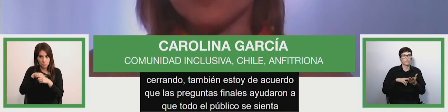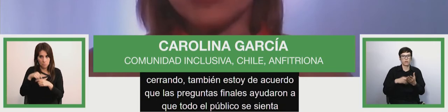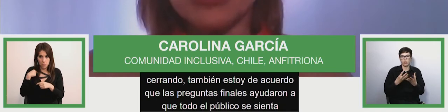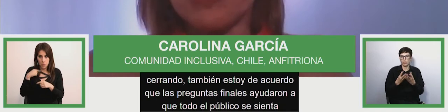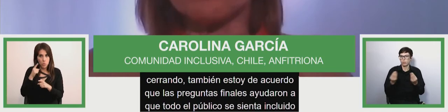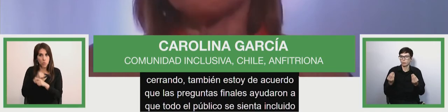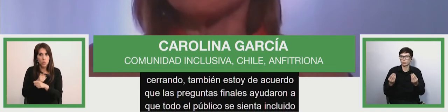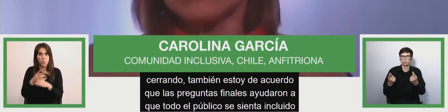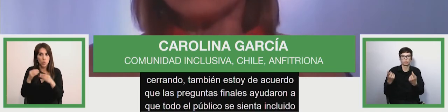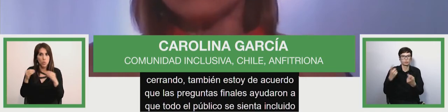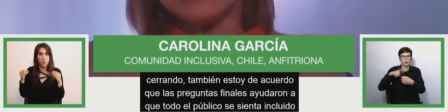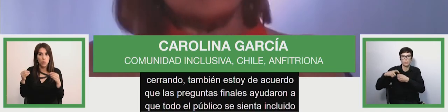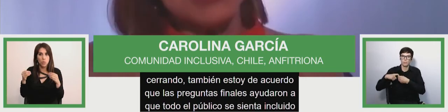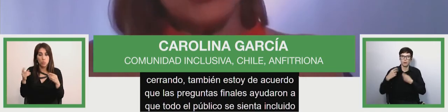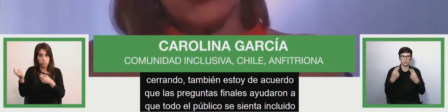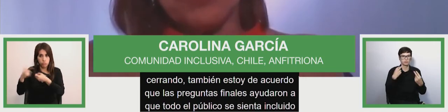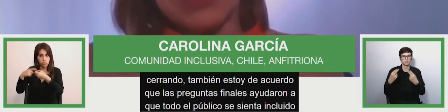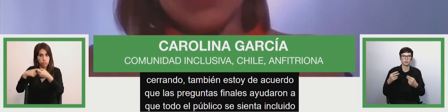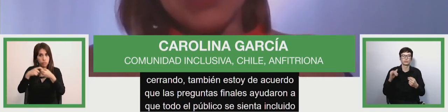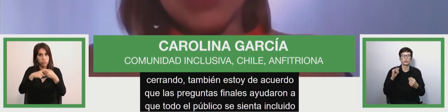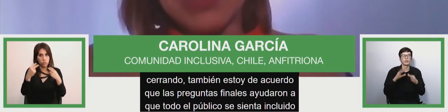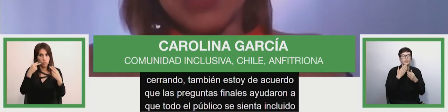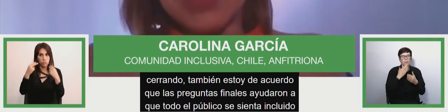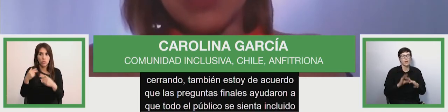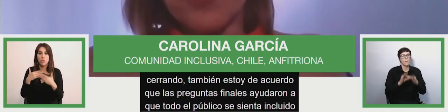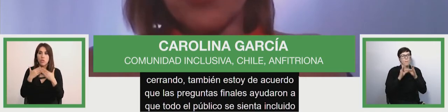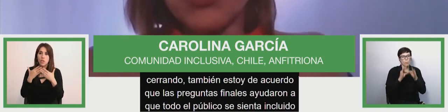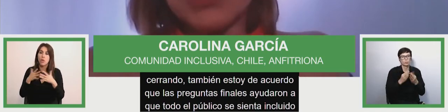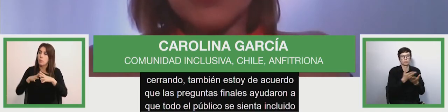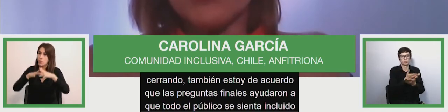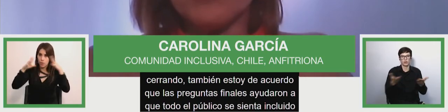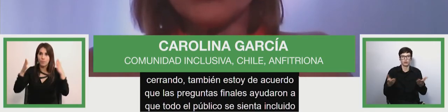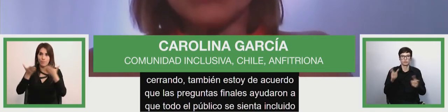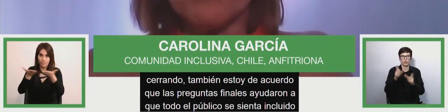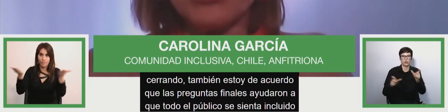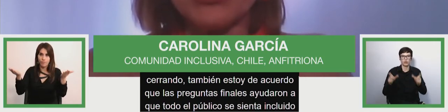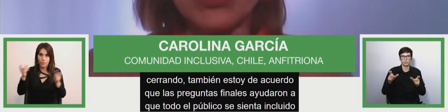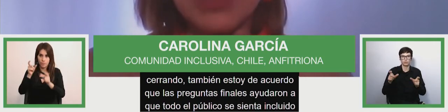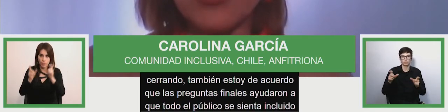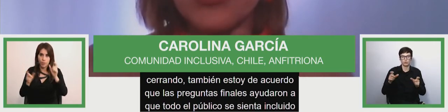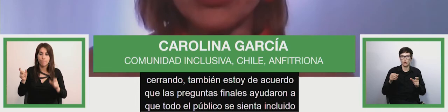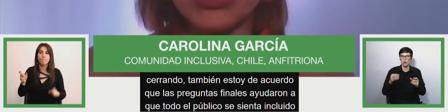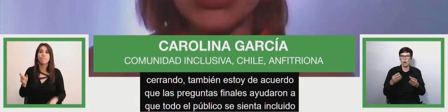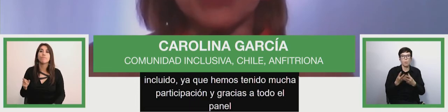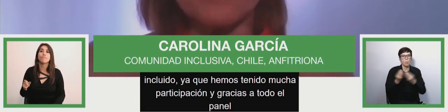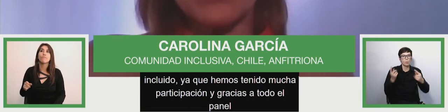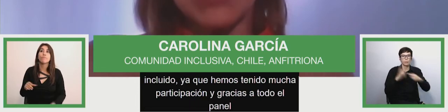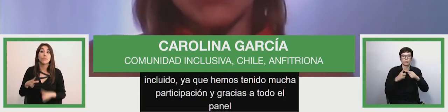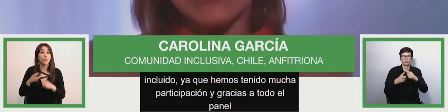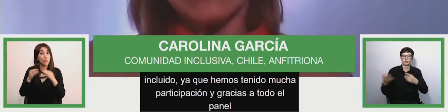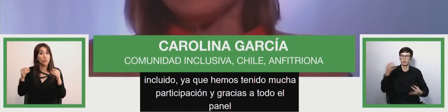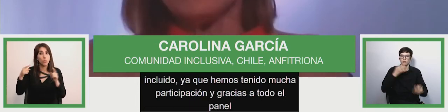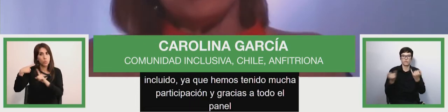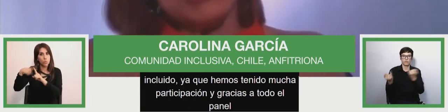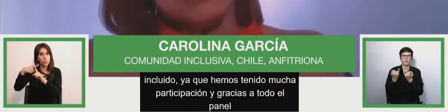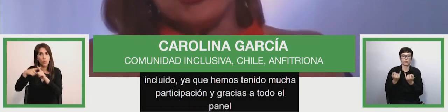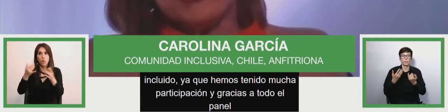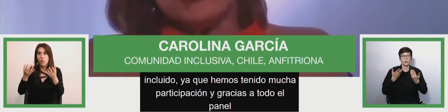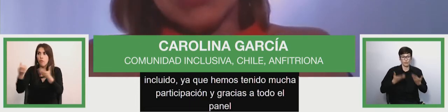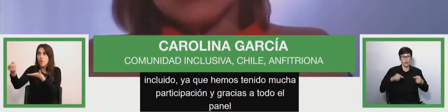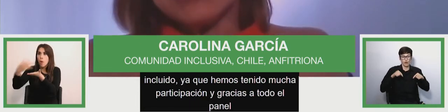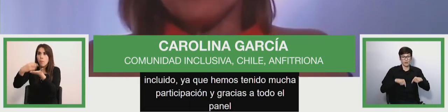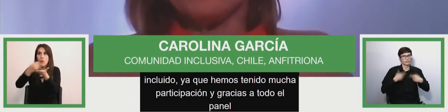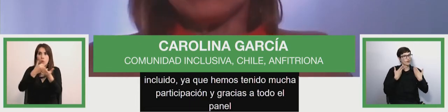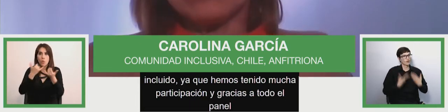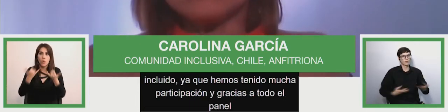participación y gracias a todo el panel muy fructífero todas las conclusiones y bueno con esto